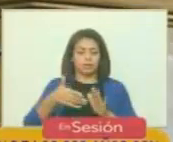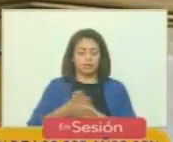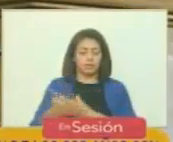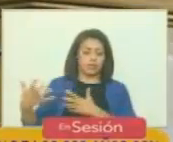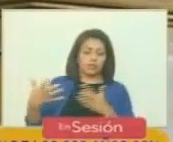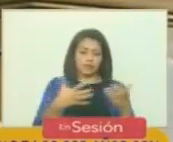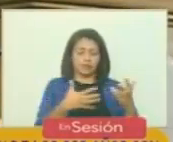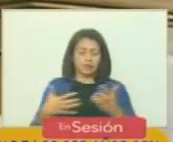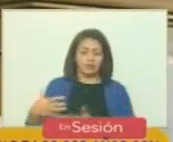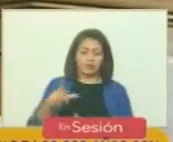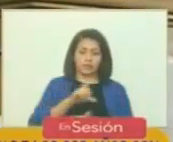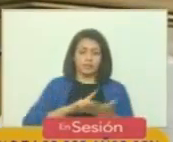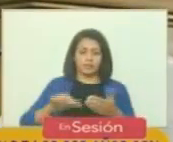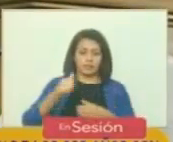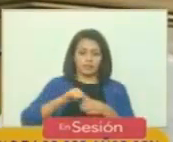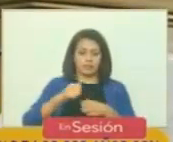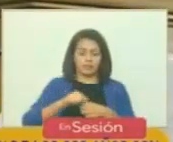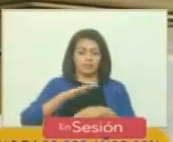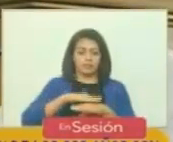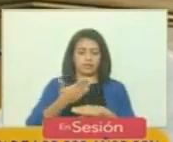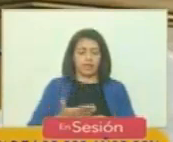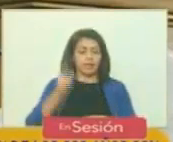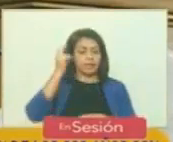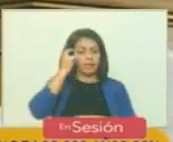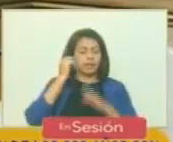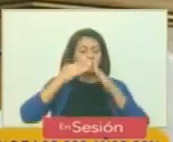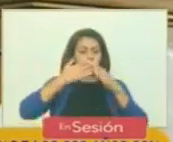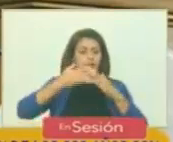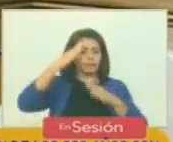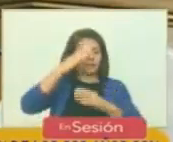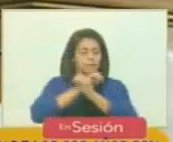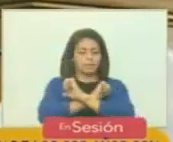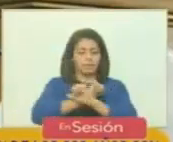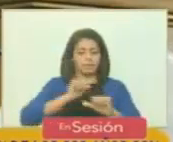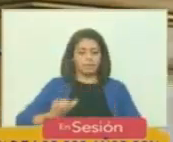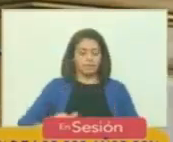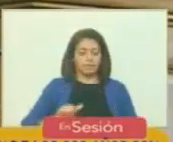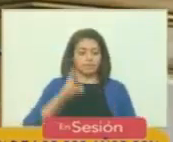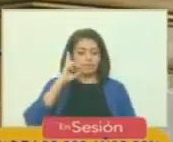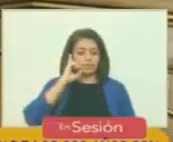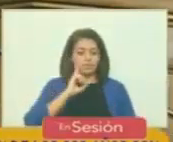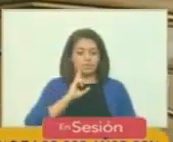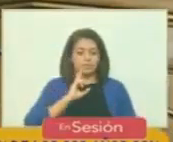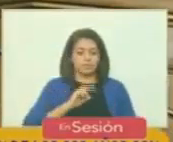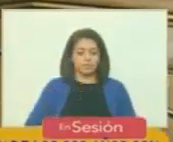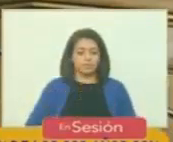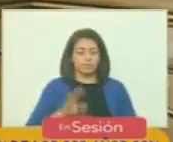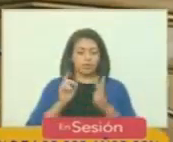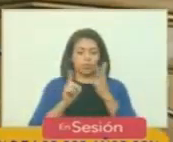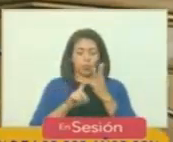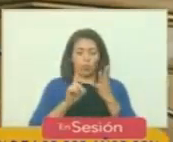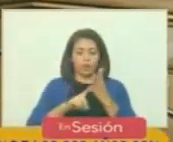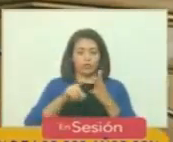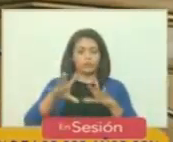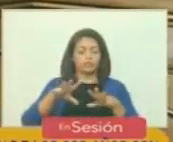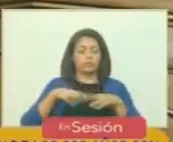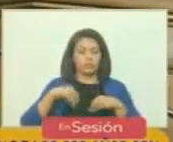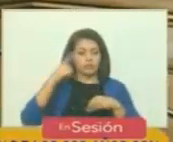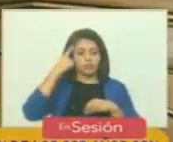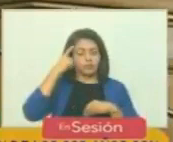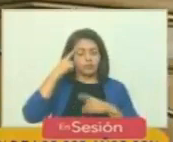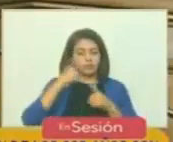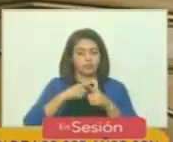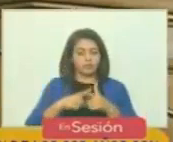batalla naval del lago de Maracaibo y el día de la armada bolivariana. Cuarto, reconocer y